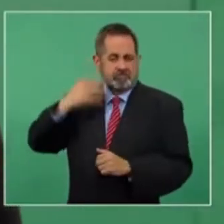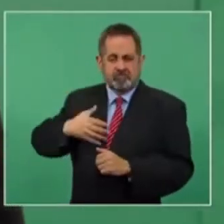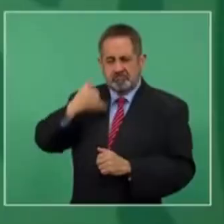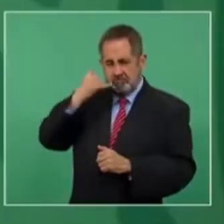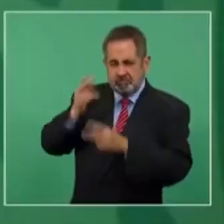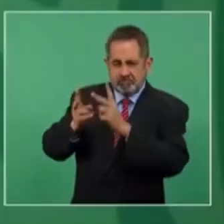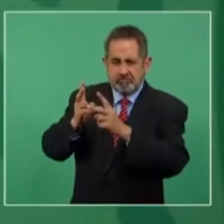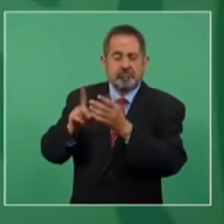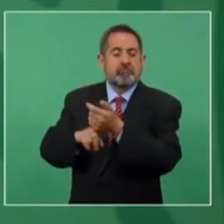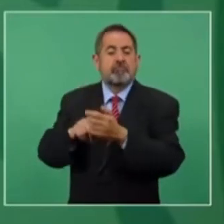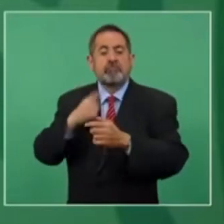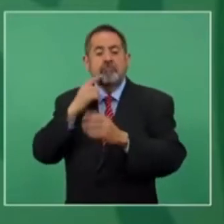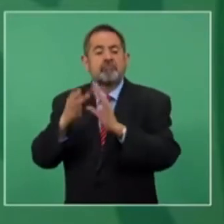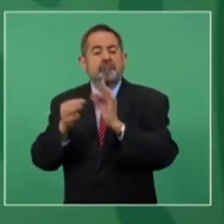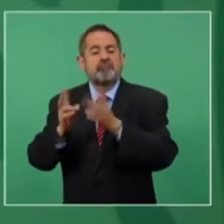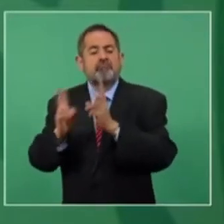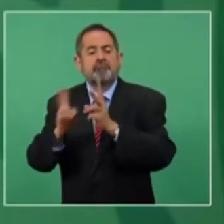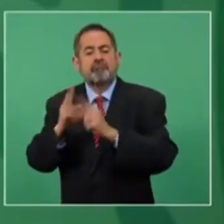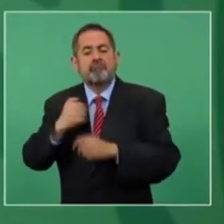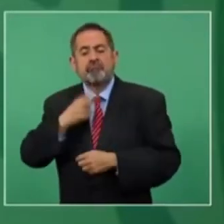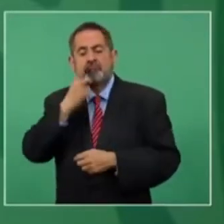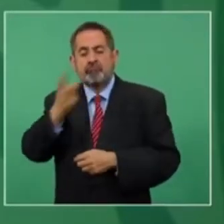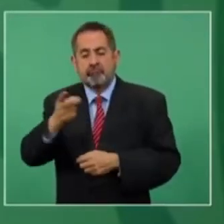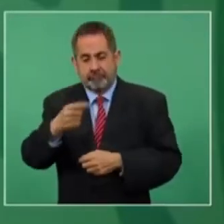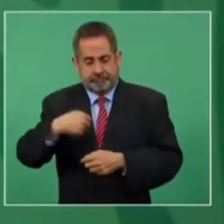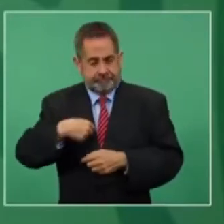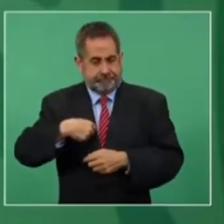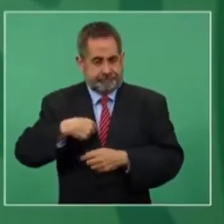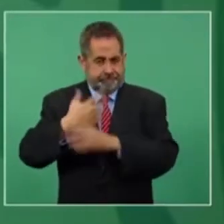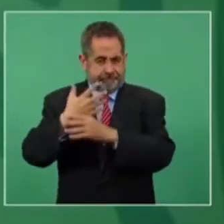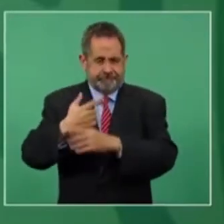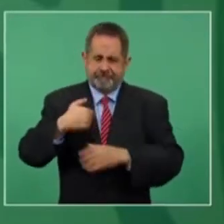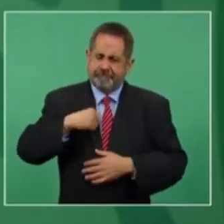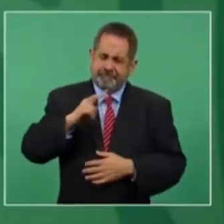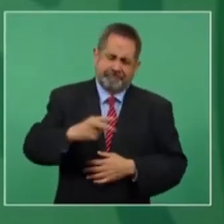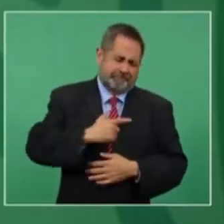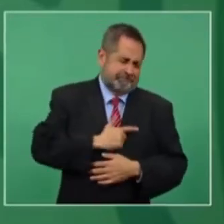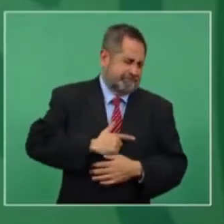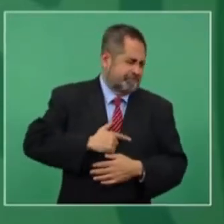de que me daba mucho gusto que había ganado